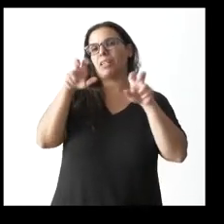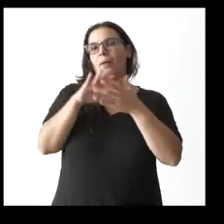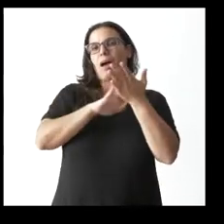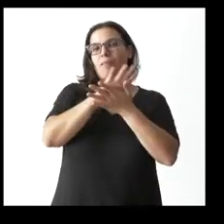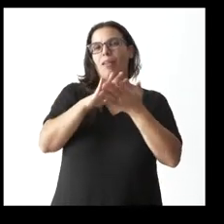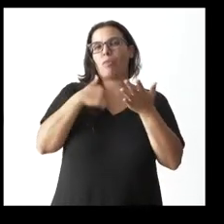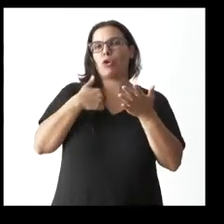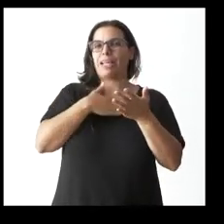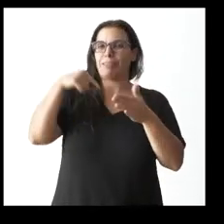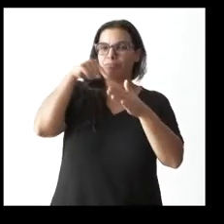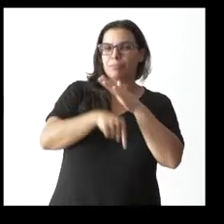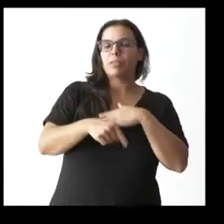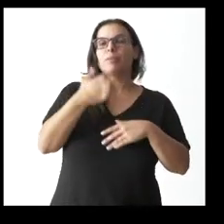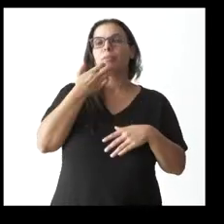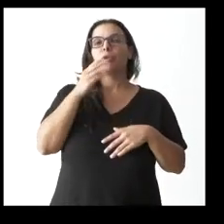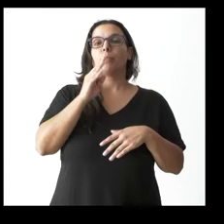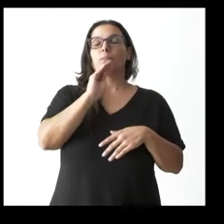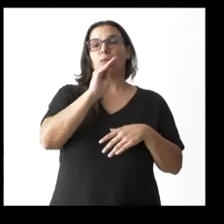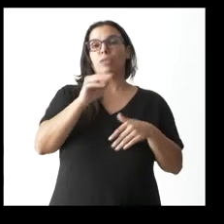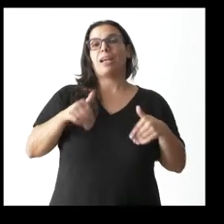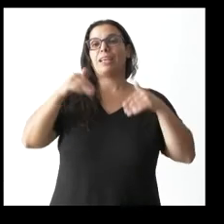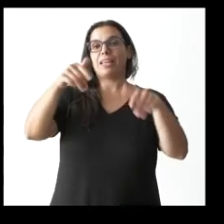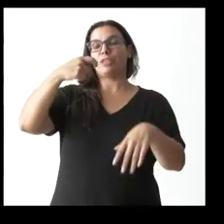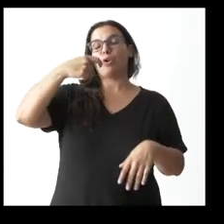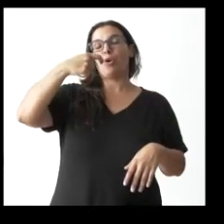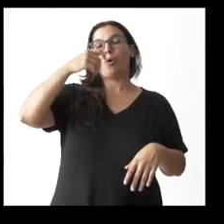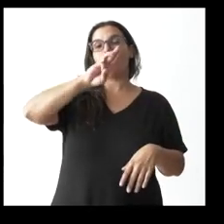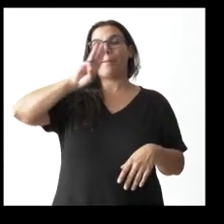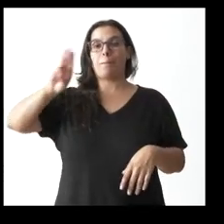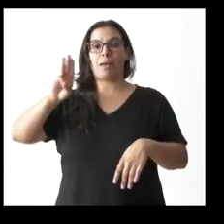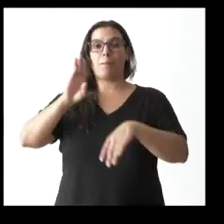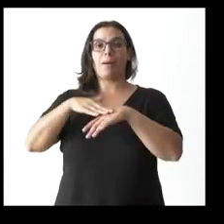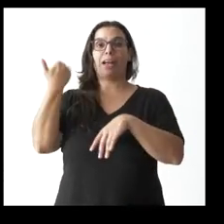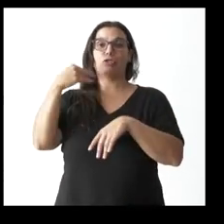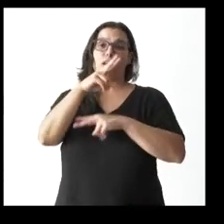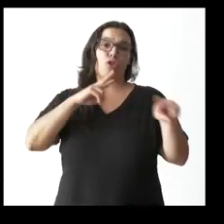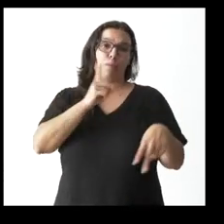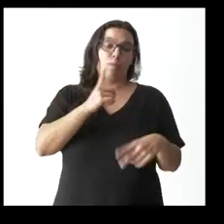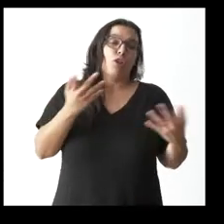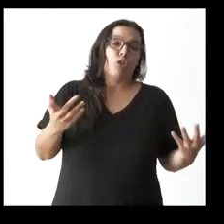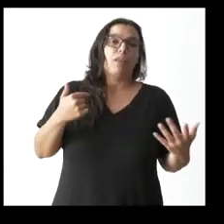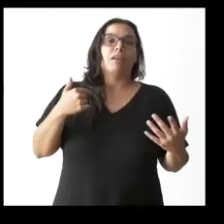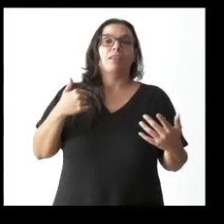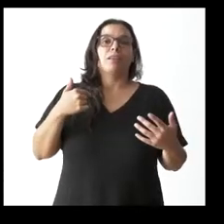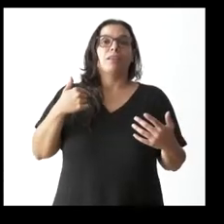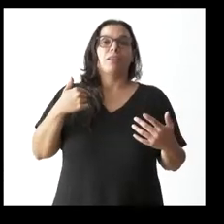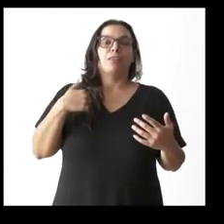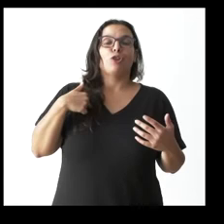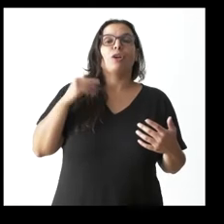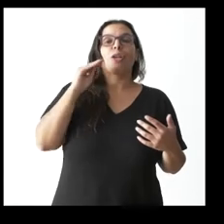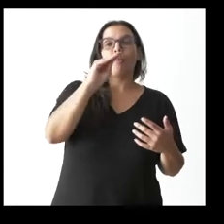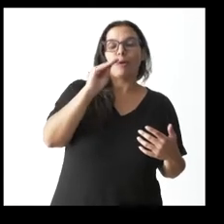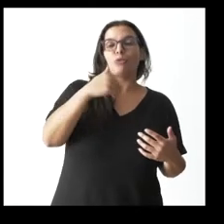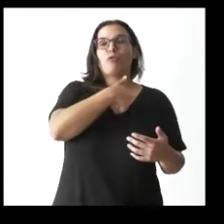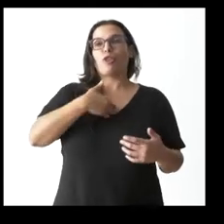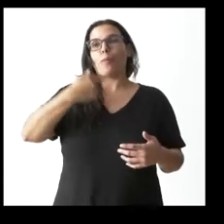incidir en ellos. Le iba a preguntar por el candidato del PP en Soria pero como no me va a contestar pues le pregunto en su vía de presidente de la Junta de